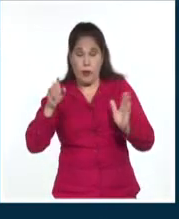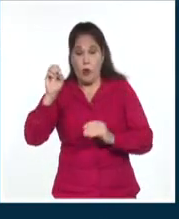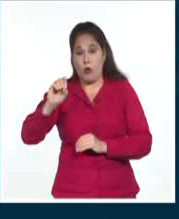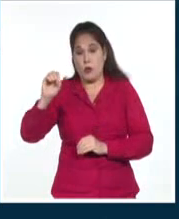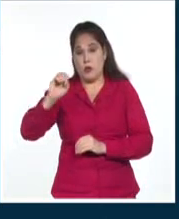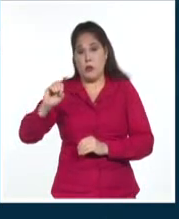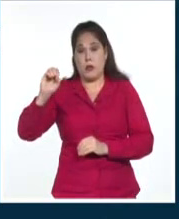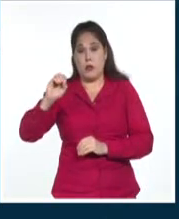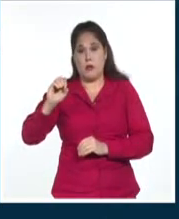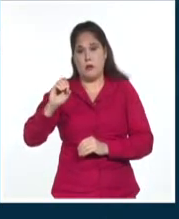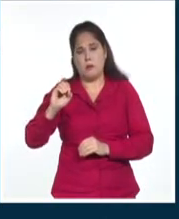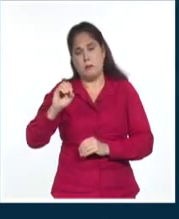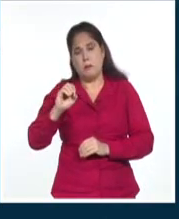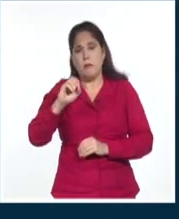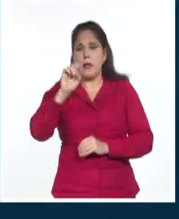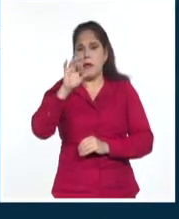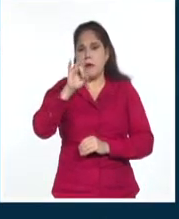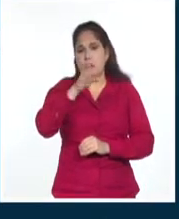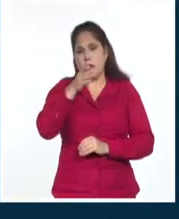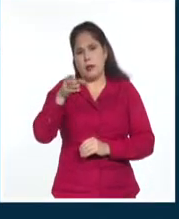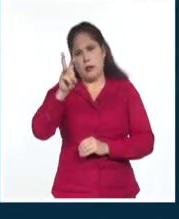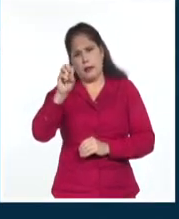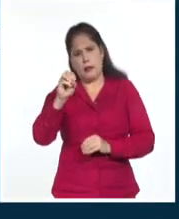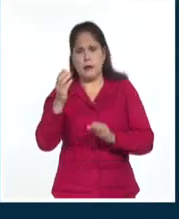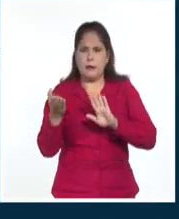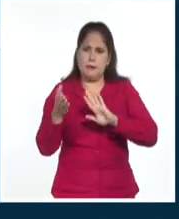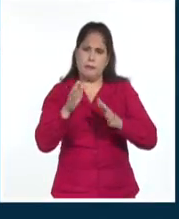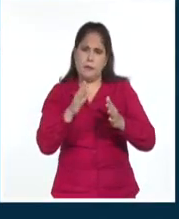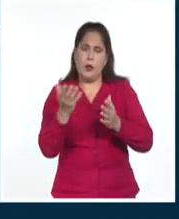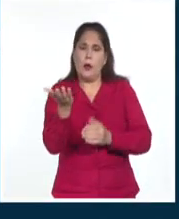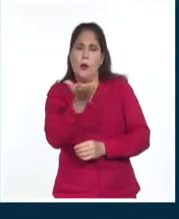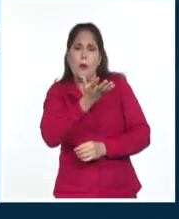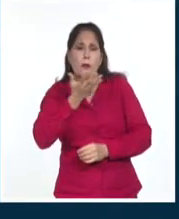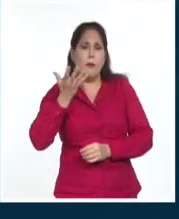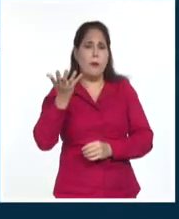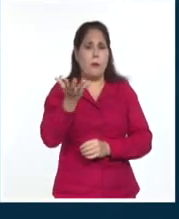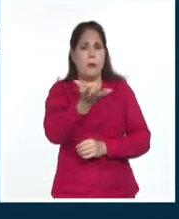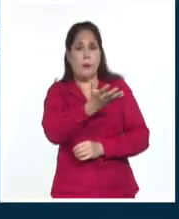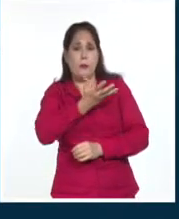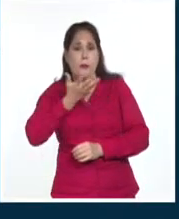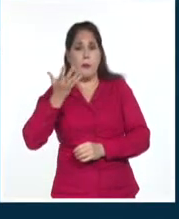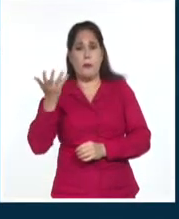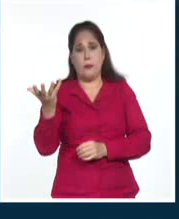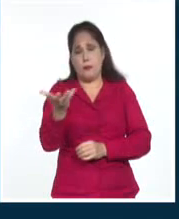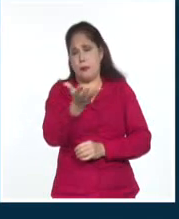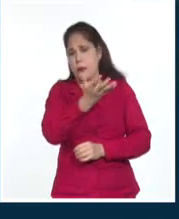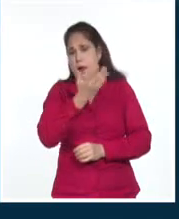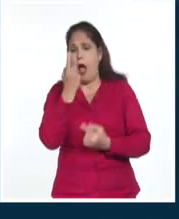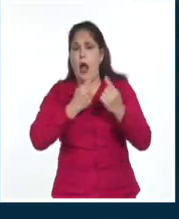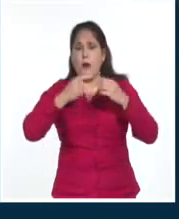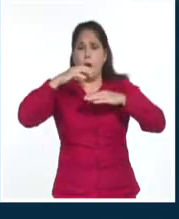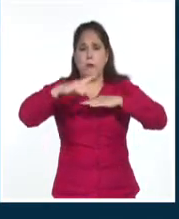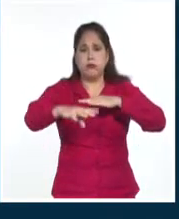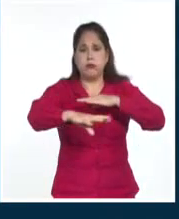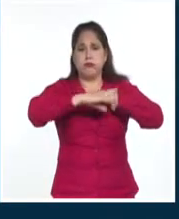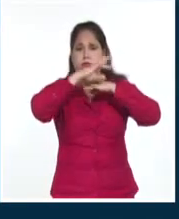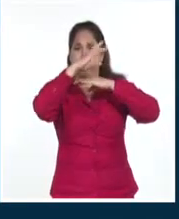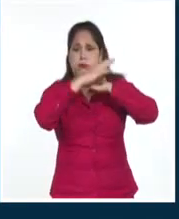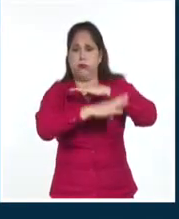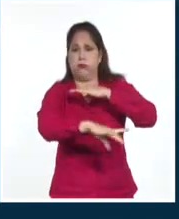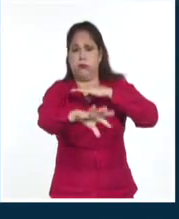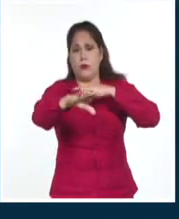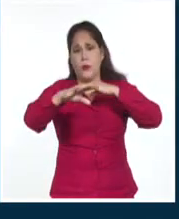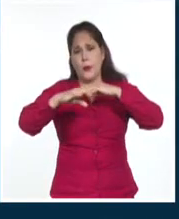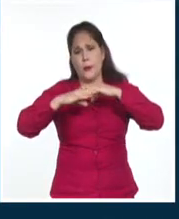velocidades entre 15 y 30 kilómetros por hora, rachas superiores en zona de la costa norte algunas marejadas en zonas de la costa norte